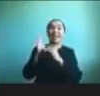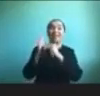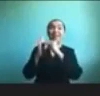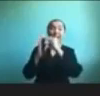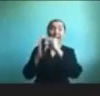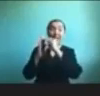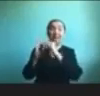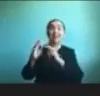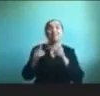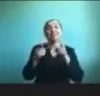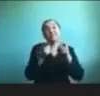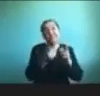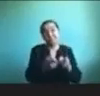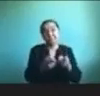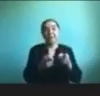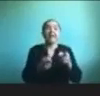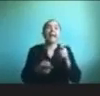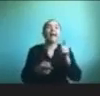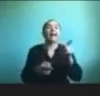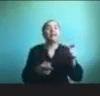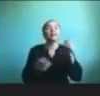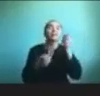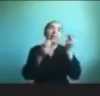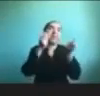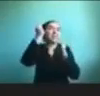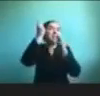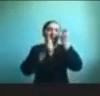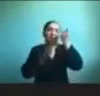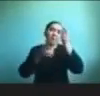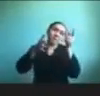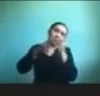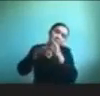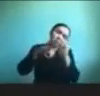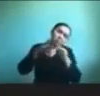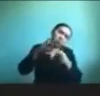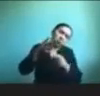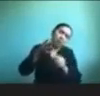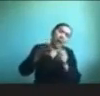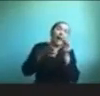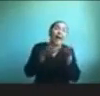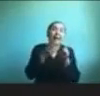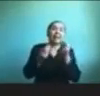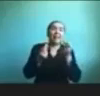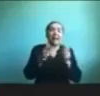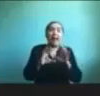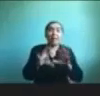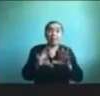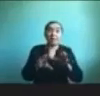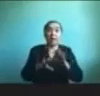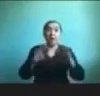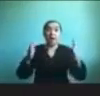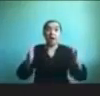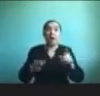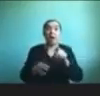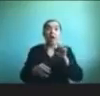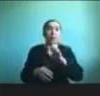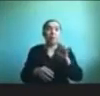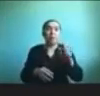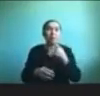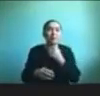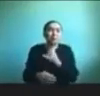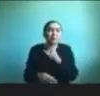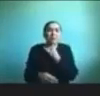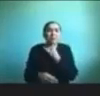avanzado y ahí te damos tips para que podamos hacer algunas actividades porque de repente pasa que tenemos estas herramientas pero no sabemos utilizarlas ni